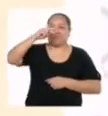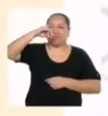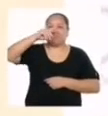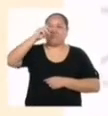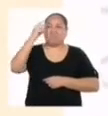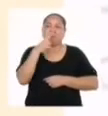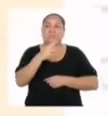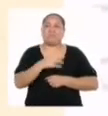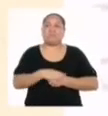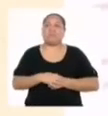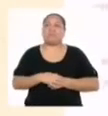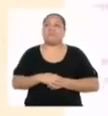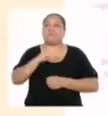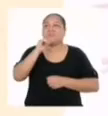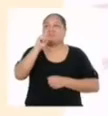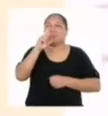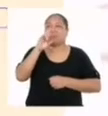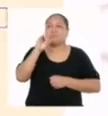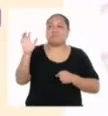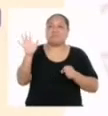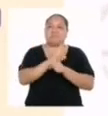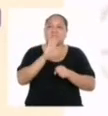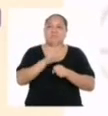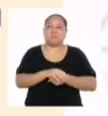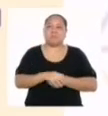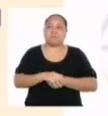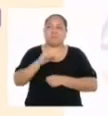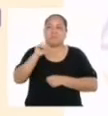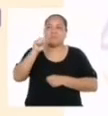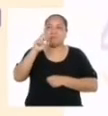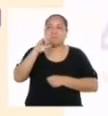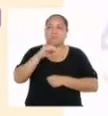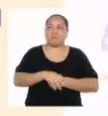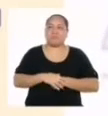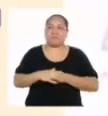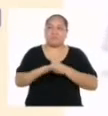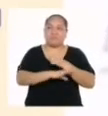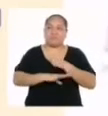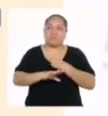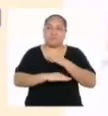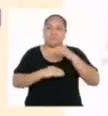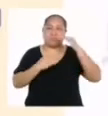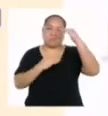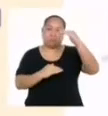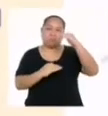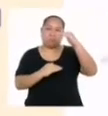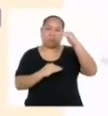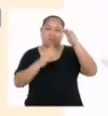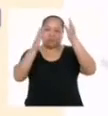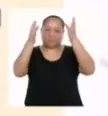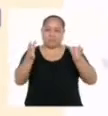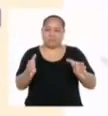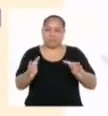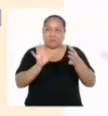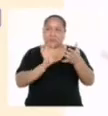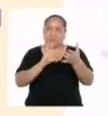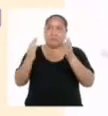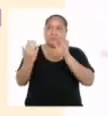Veamos. El área total del cilindro sería igual al área de las bases sumado al área lateral.